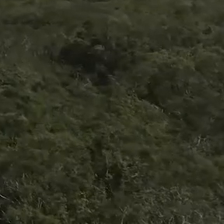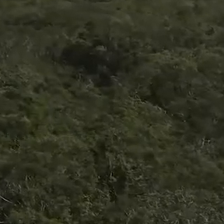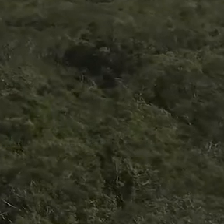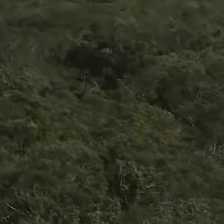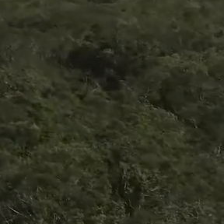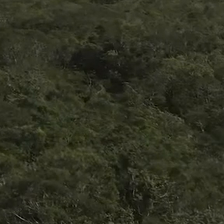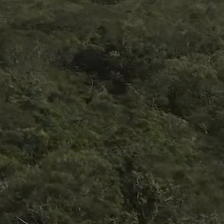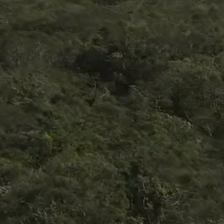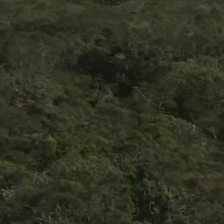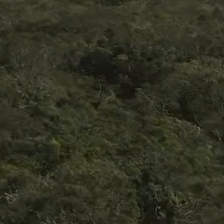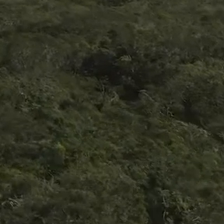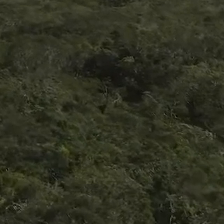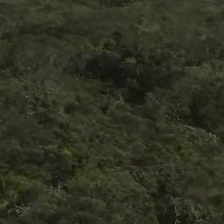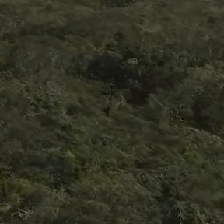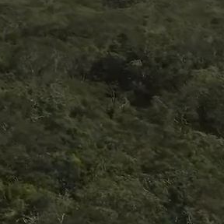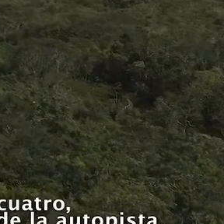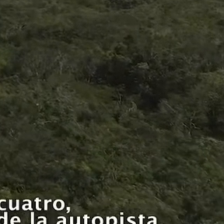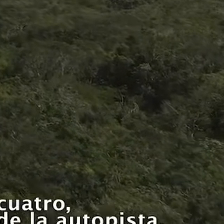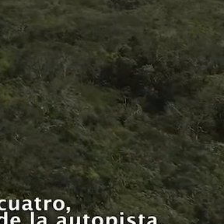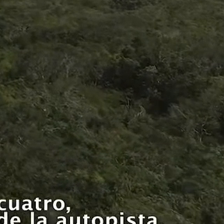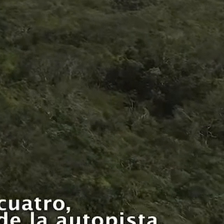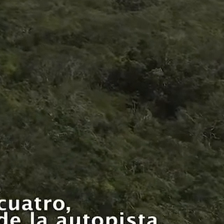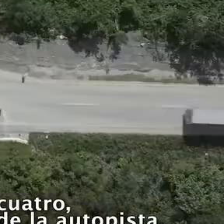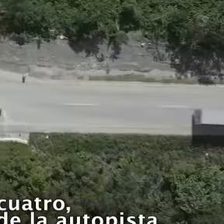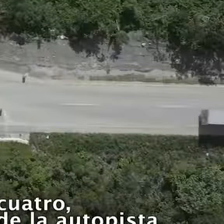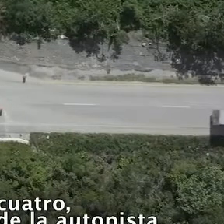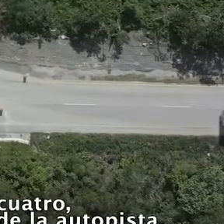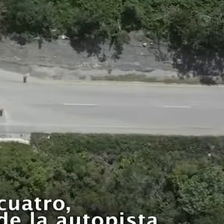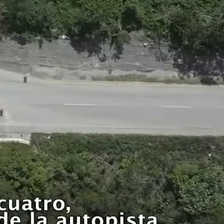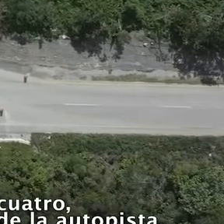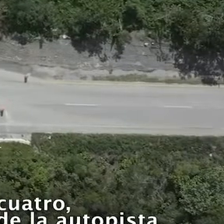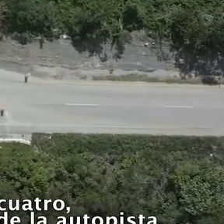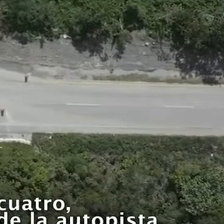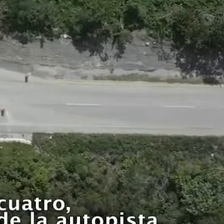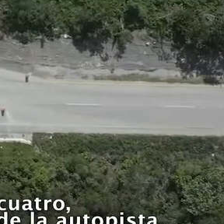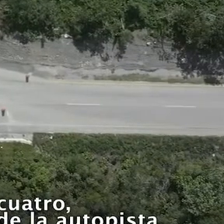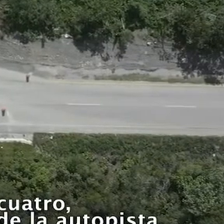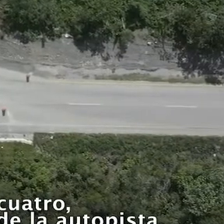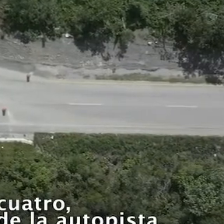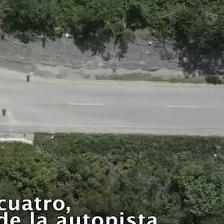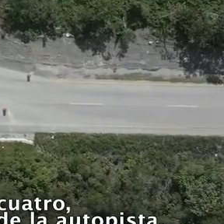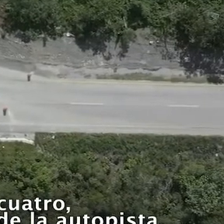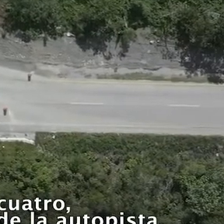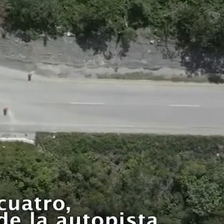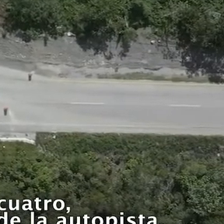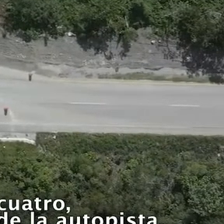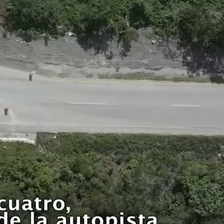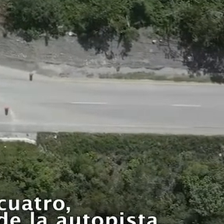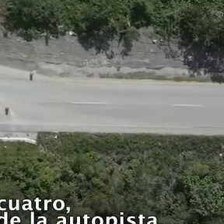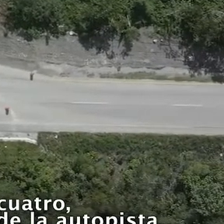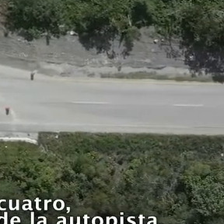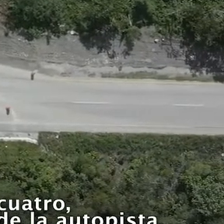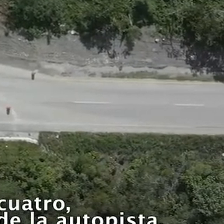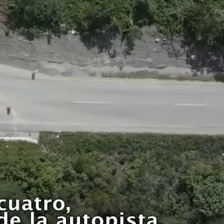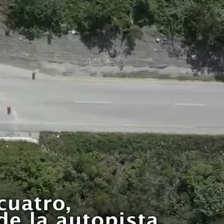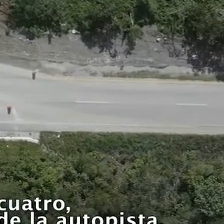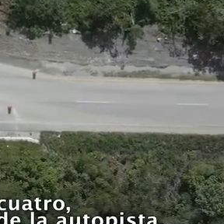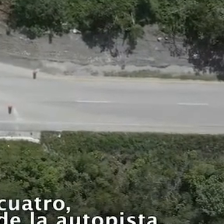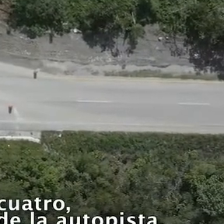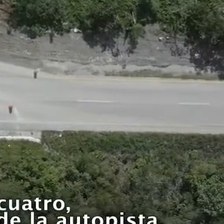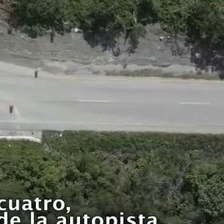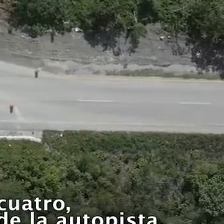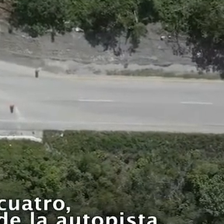la ampliación de la autopista. Actualmente tiene dos carriles, que se ampliarán a cuatro. Dos por sentido, transformando